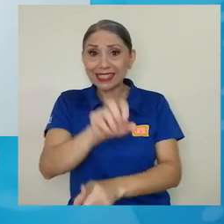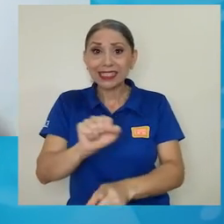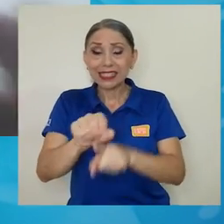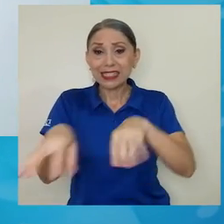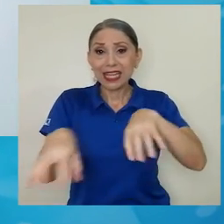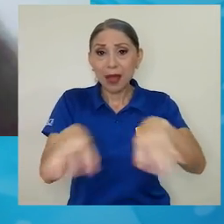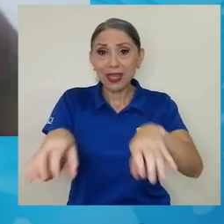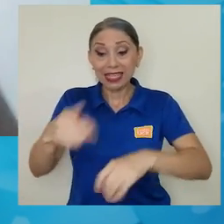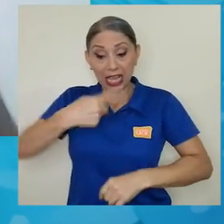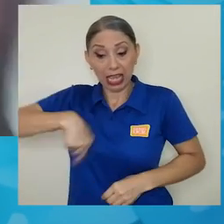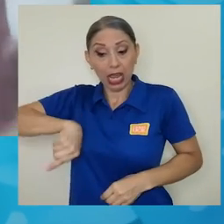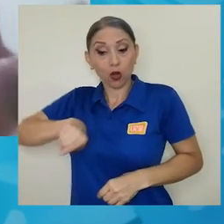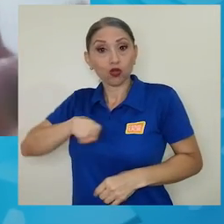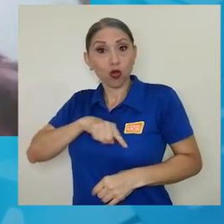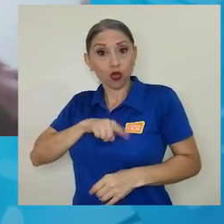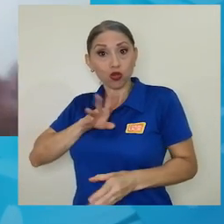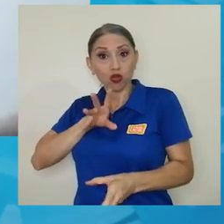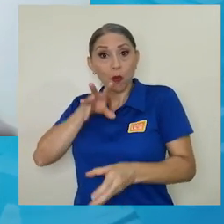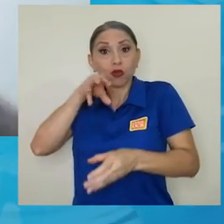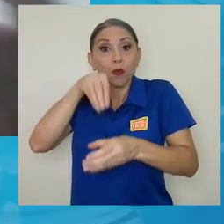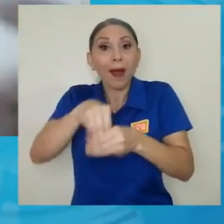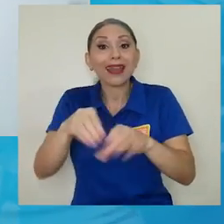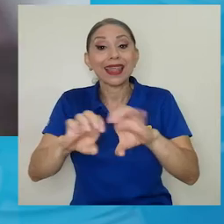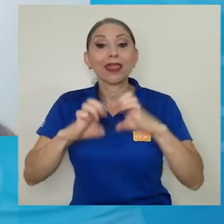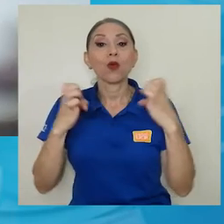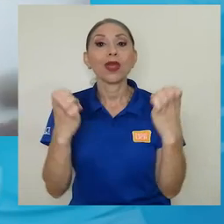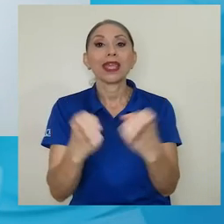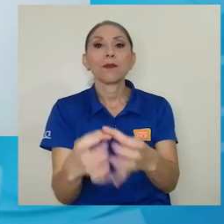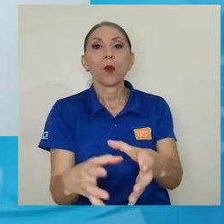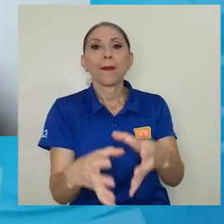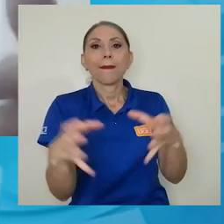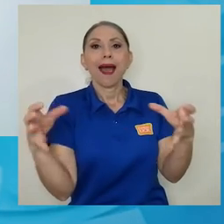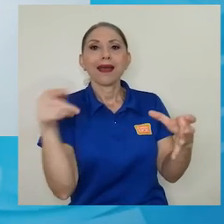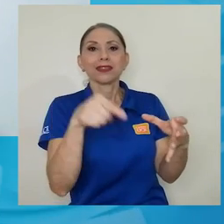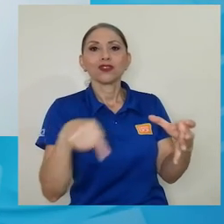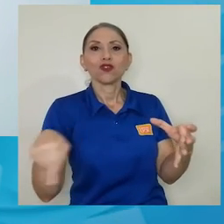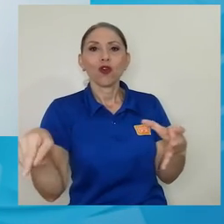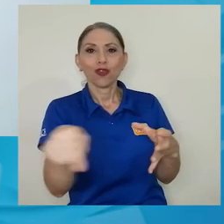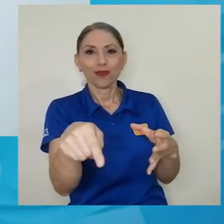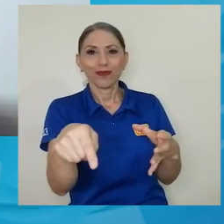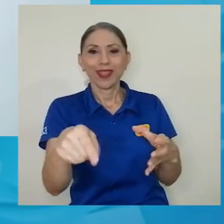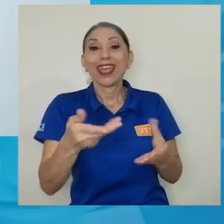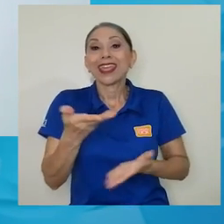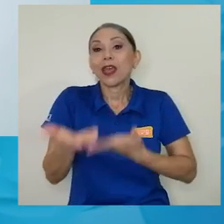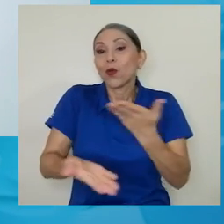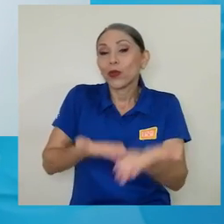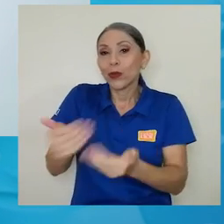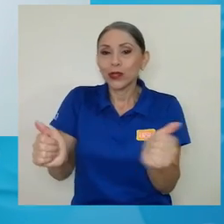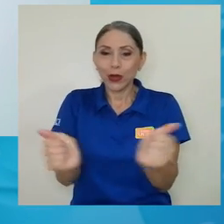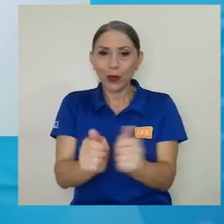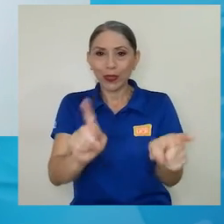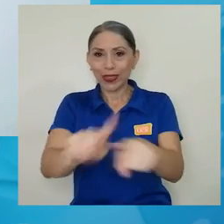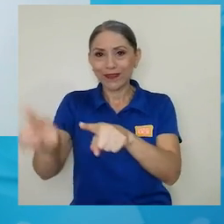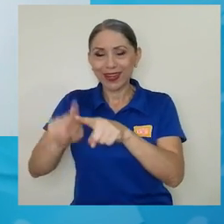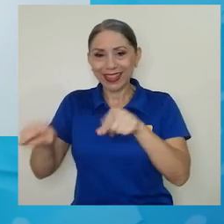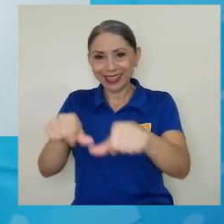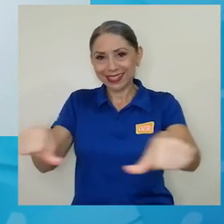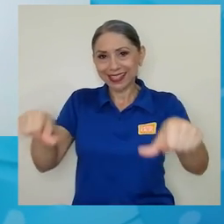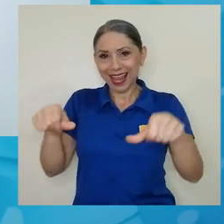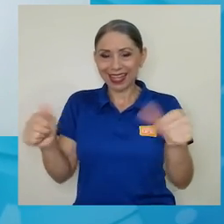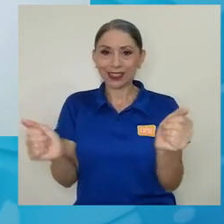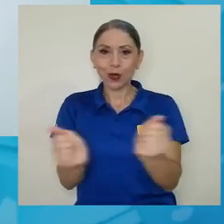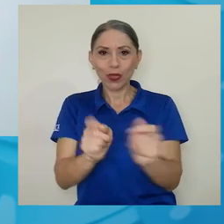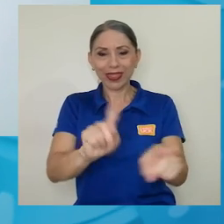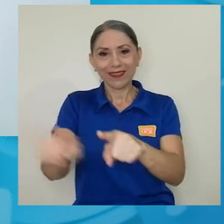nosotros somos parte de un equipo mayor que contribuye con diferentes áreas, con diferentes técnicas, por